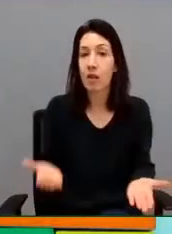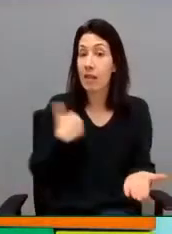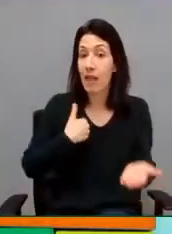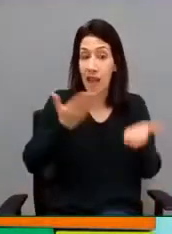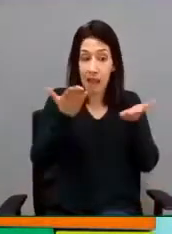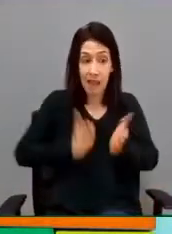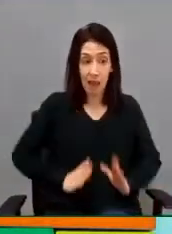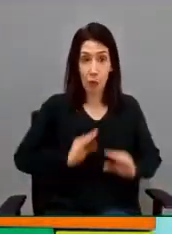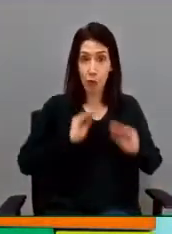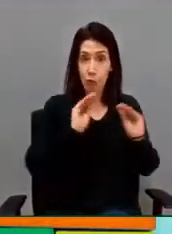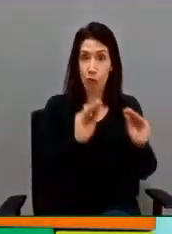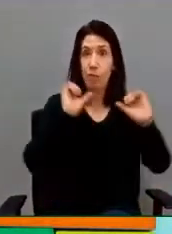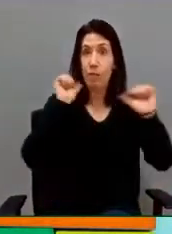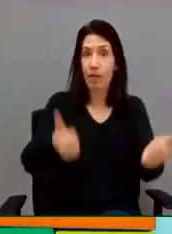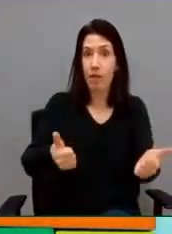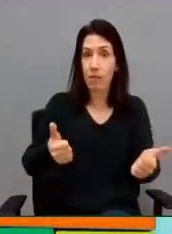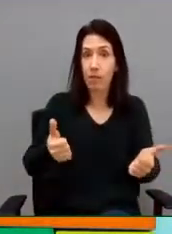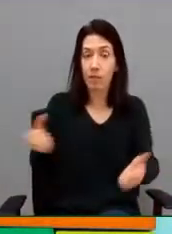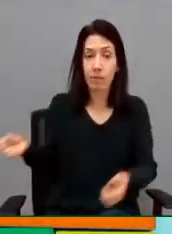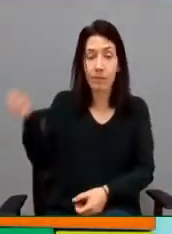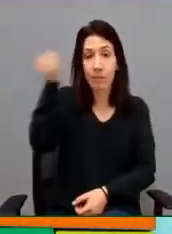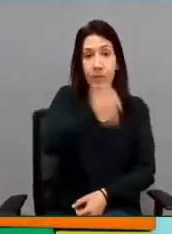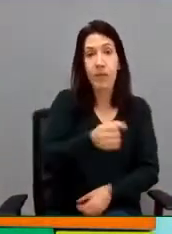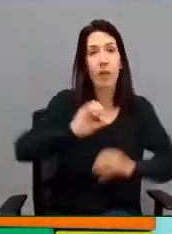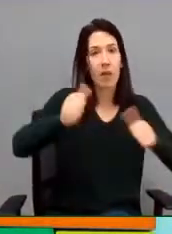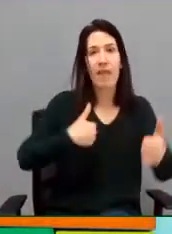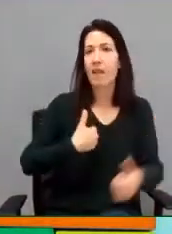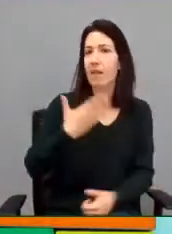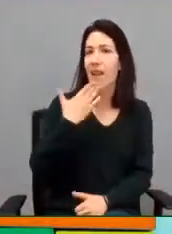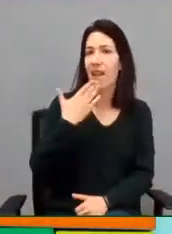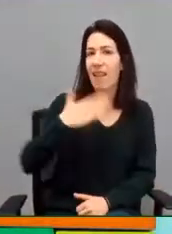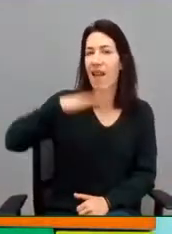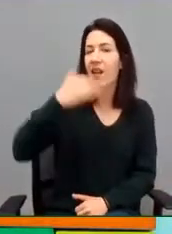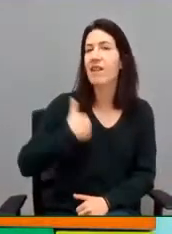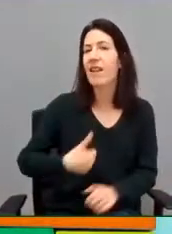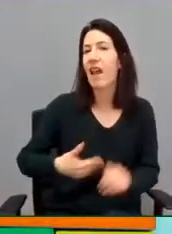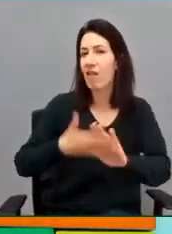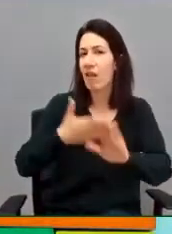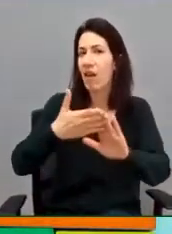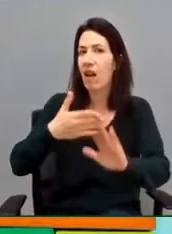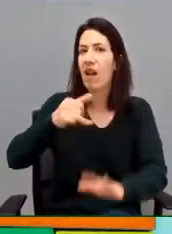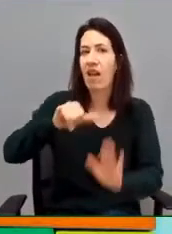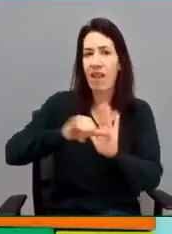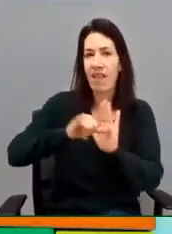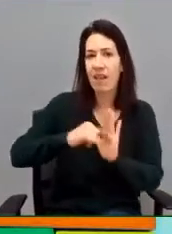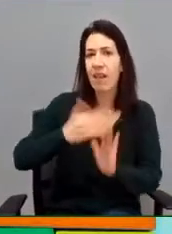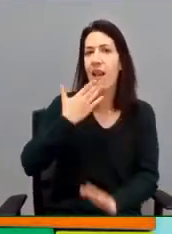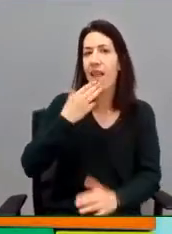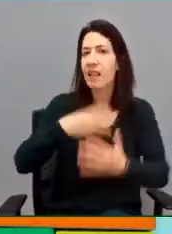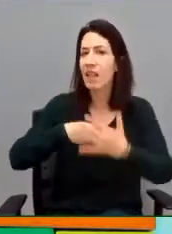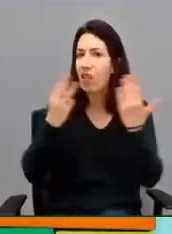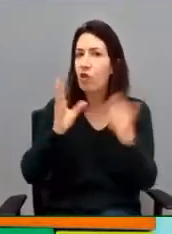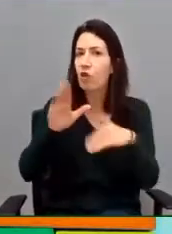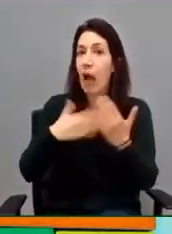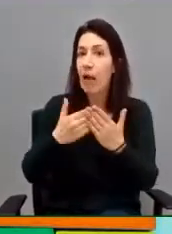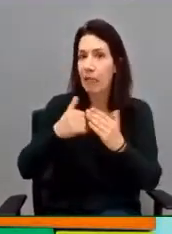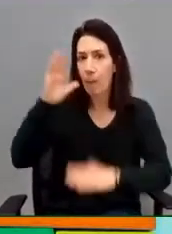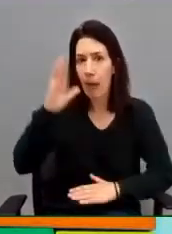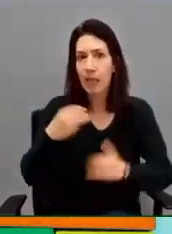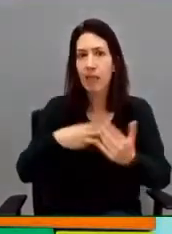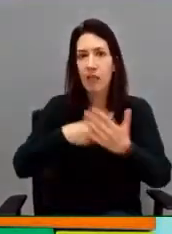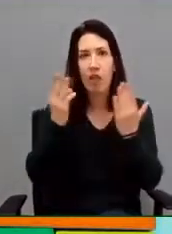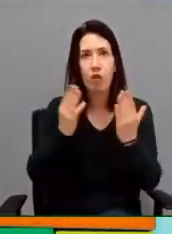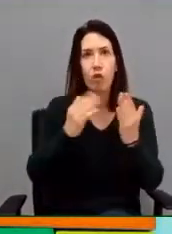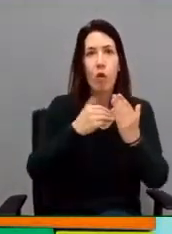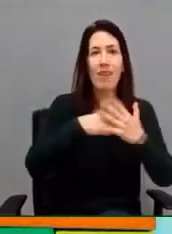a tener una cierta edad, ya se acercan a la mayoría de edad o incluso están por encima en ese rango de los